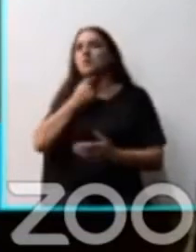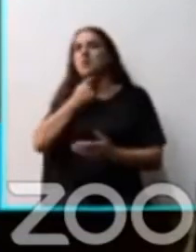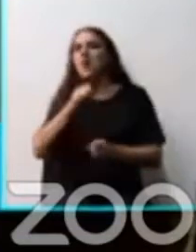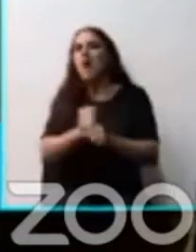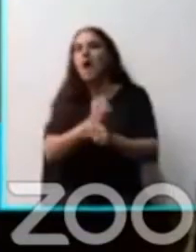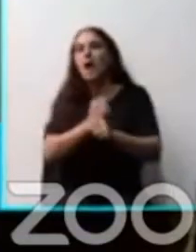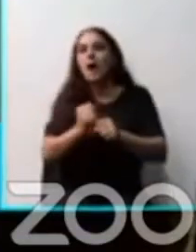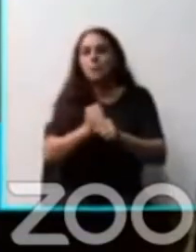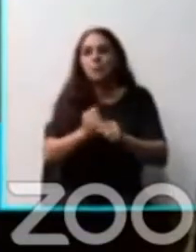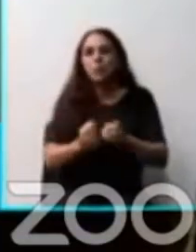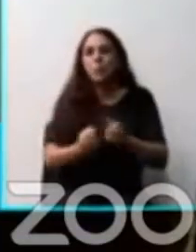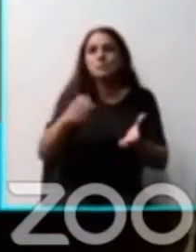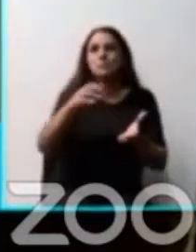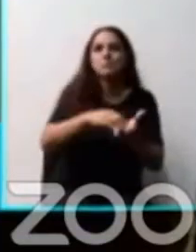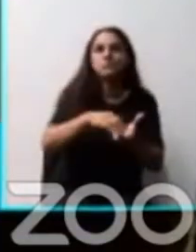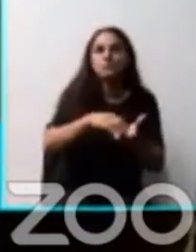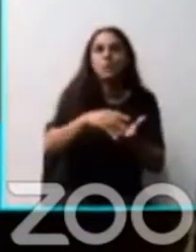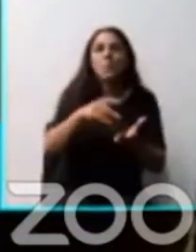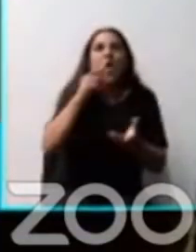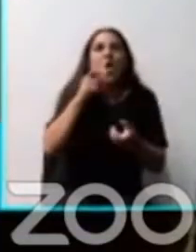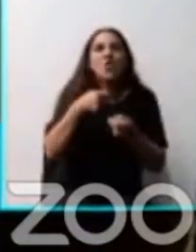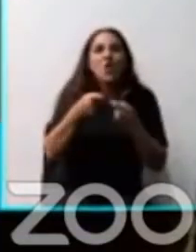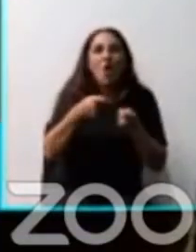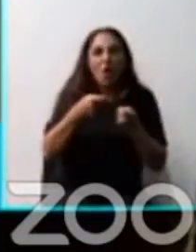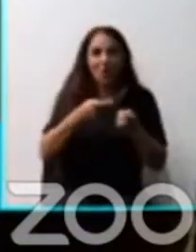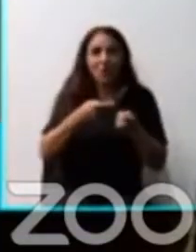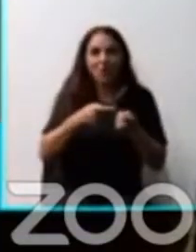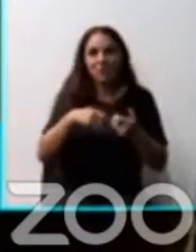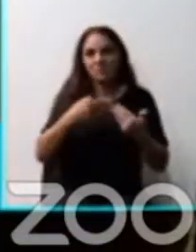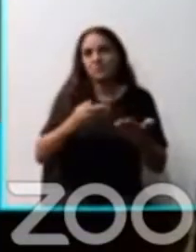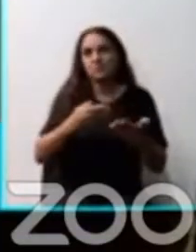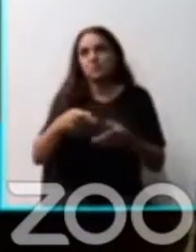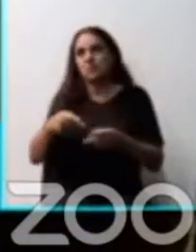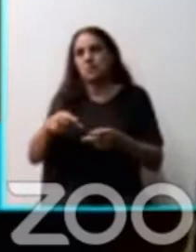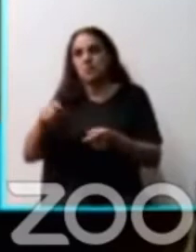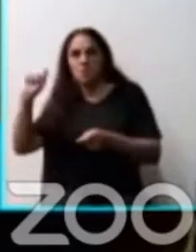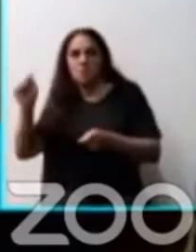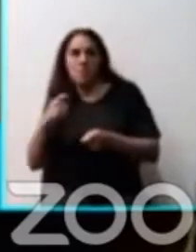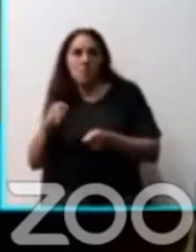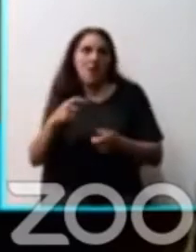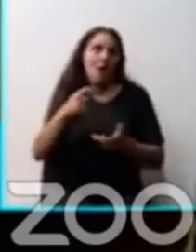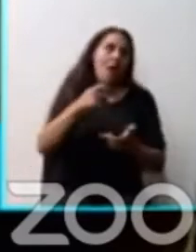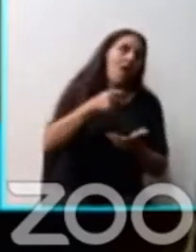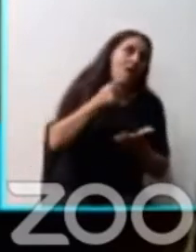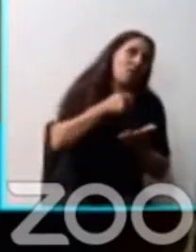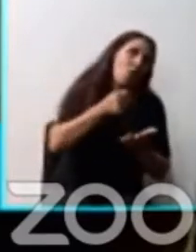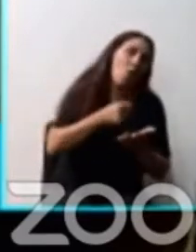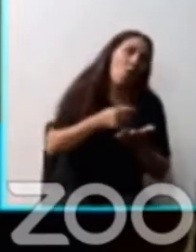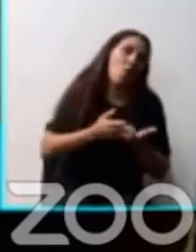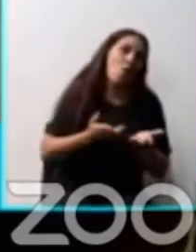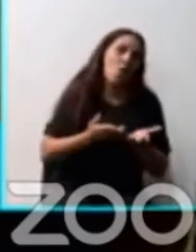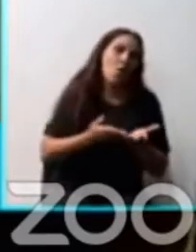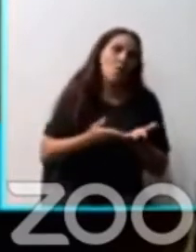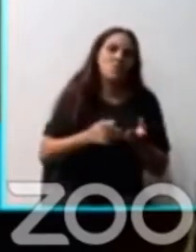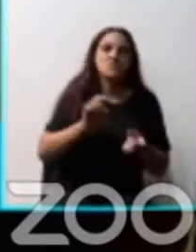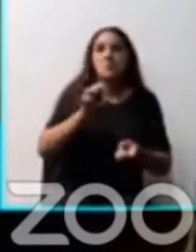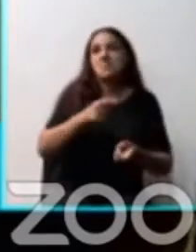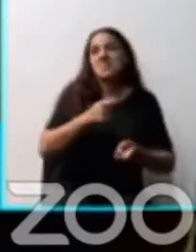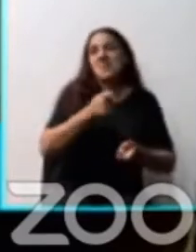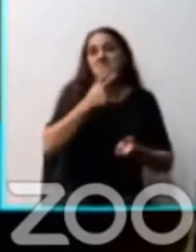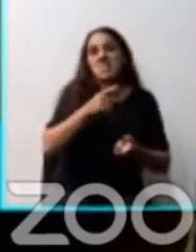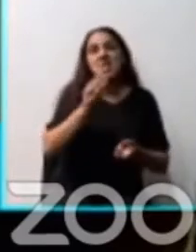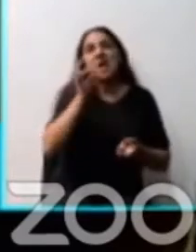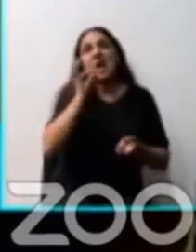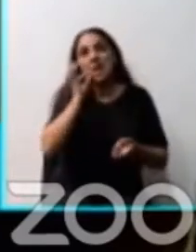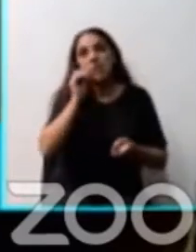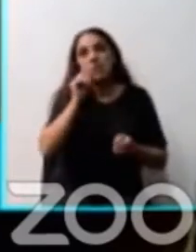de un productivo kiosquito. Pasábamos de la inmobiliaria al kiosquito. Solo que este no vende golosinas, sino que vende